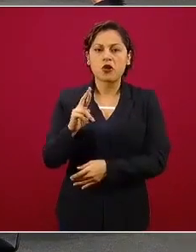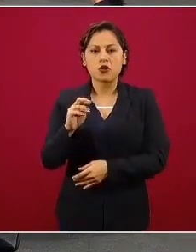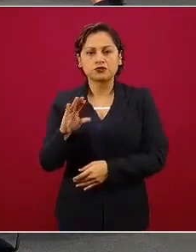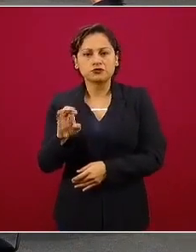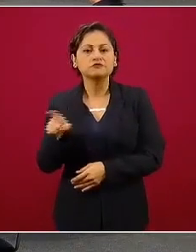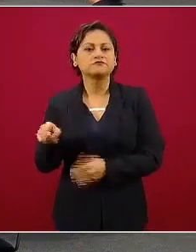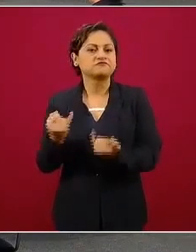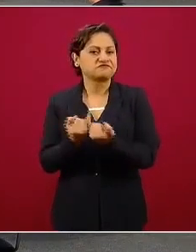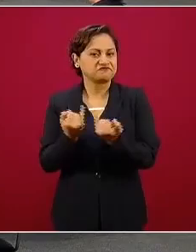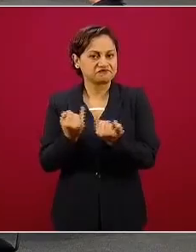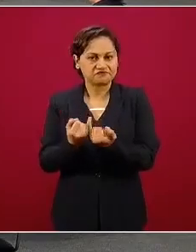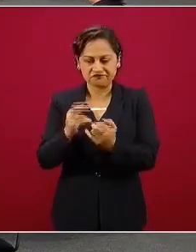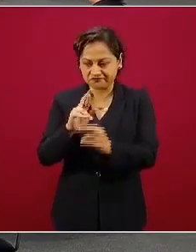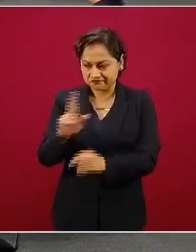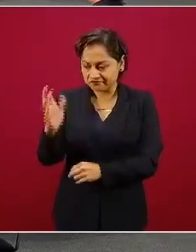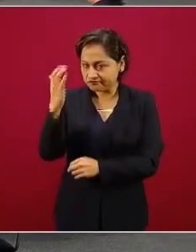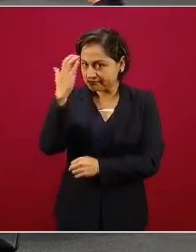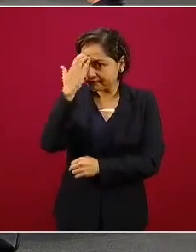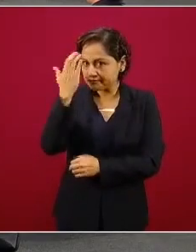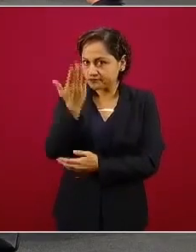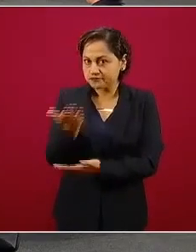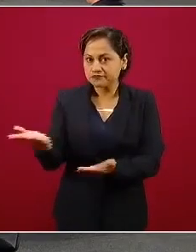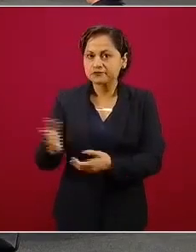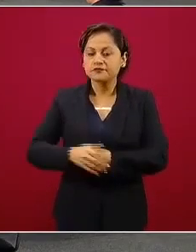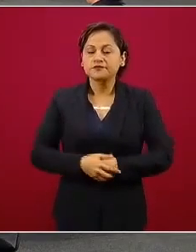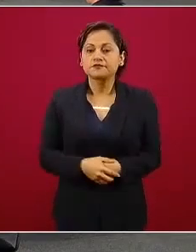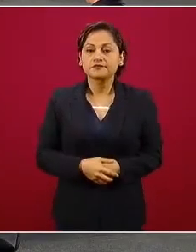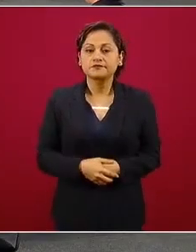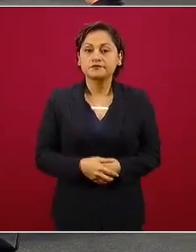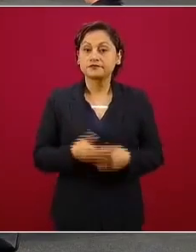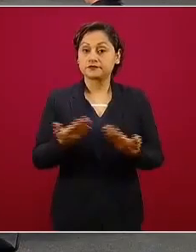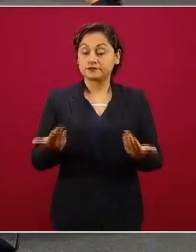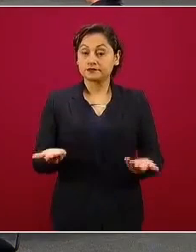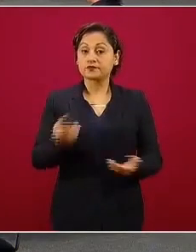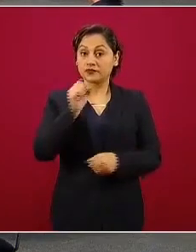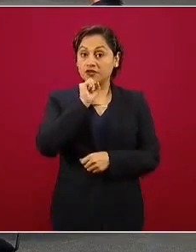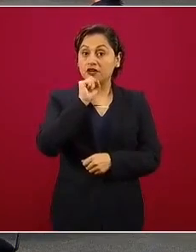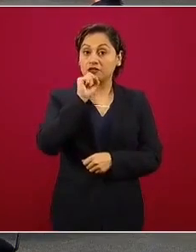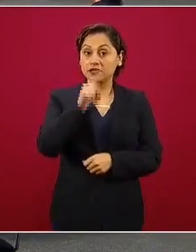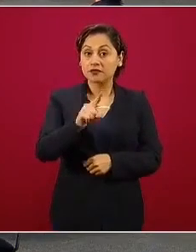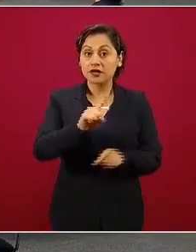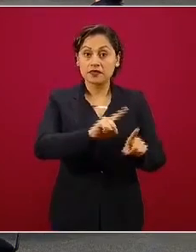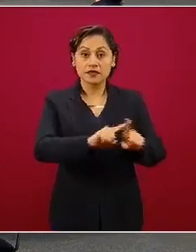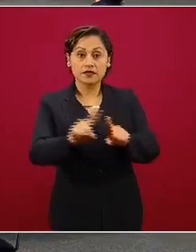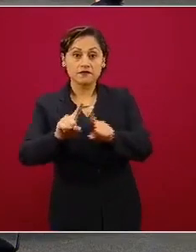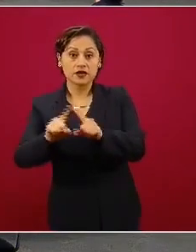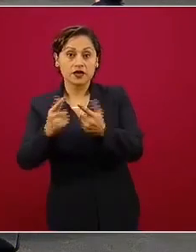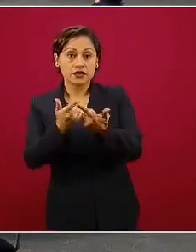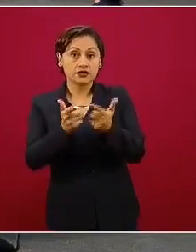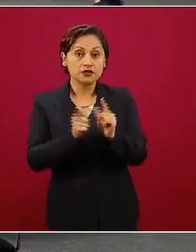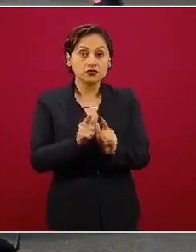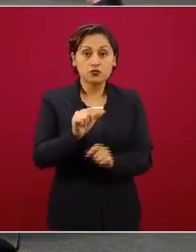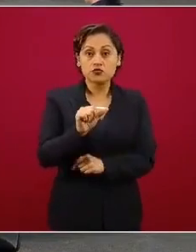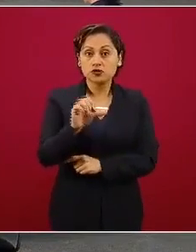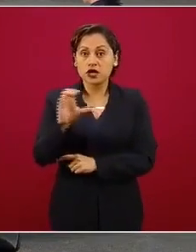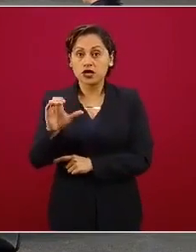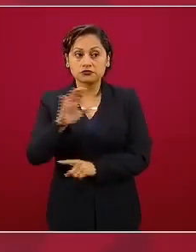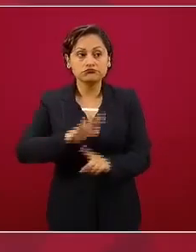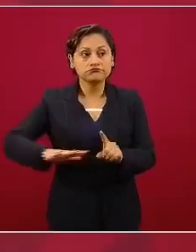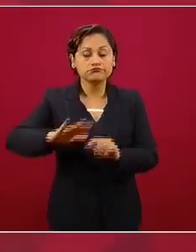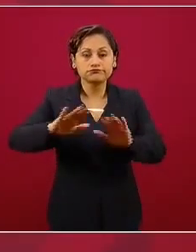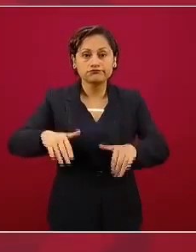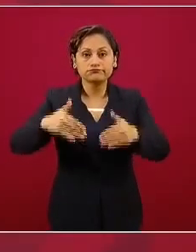Y las organizaciones de la sociedad civil que también se han